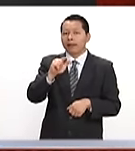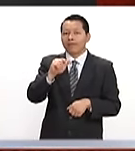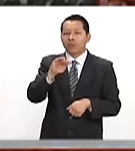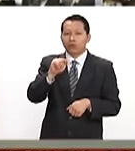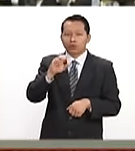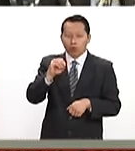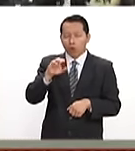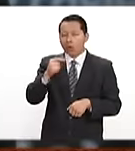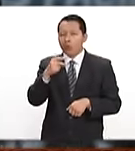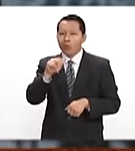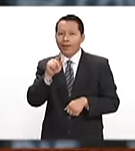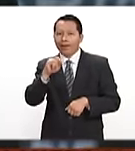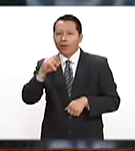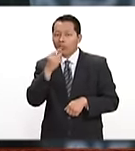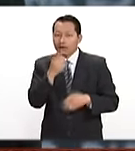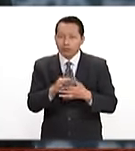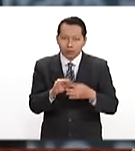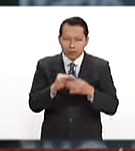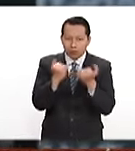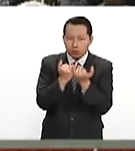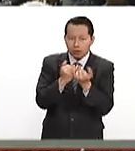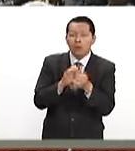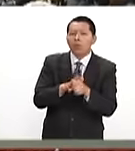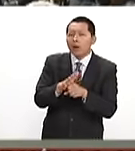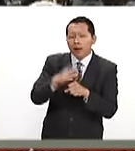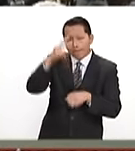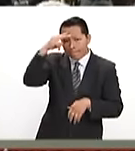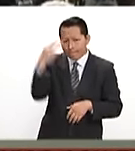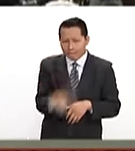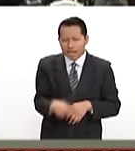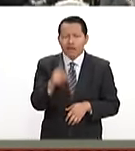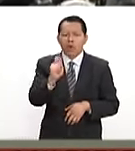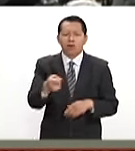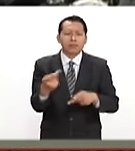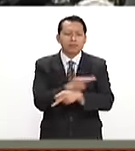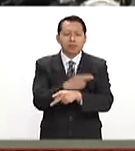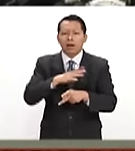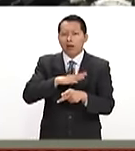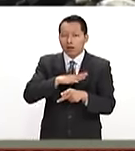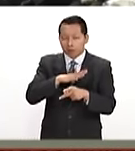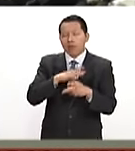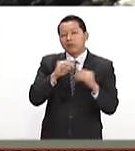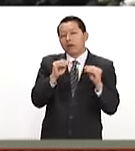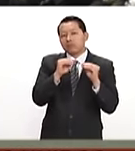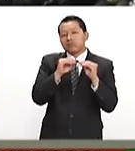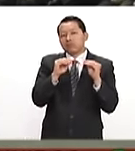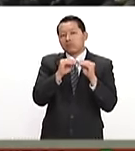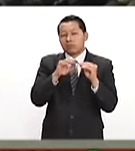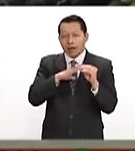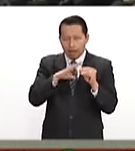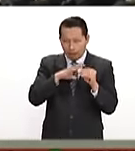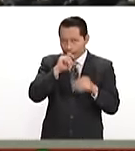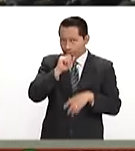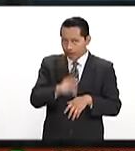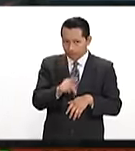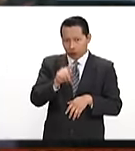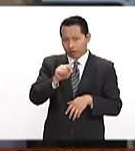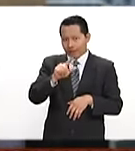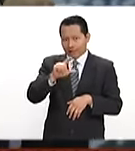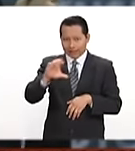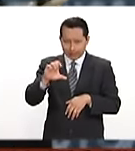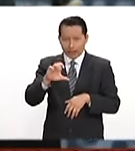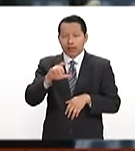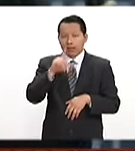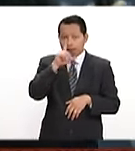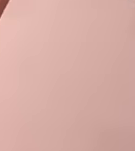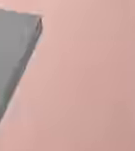adelantó también cuál va a ser la posición de México en caso de que fracase la renegociación del Tratado de Libre